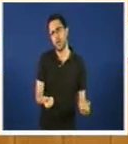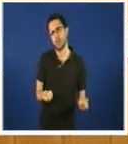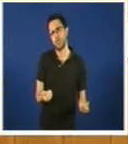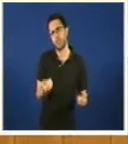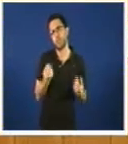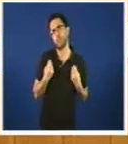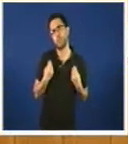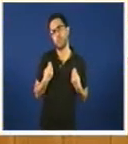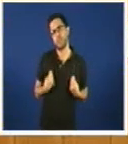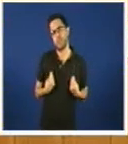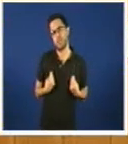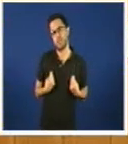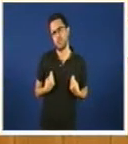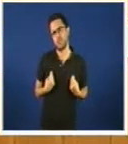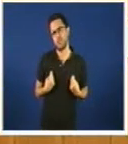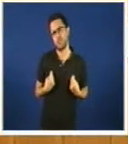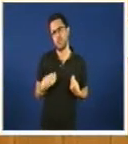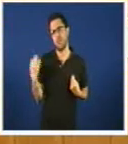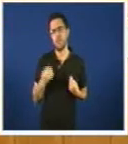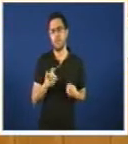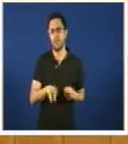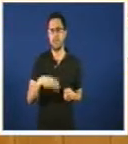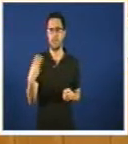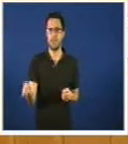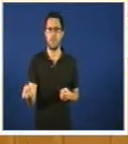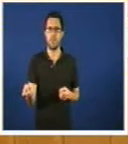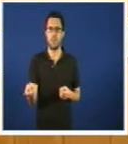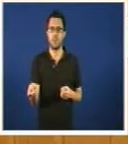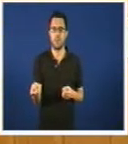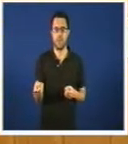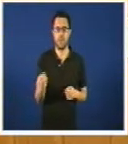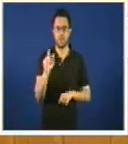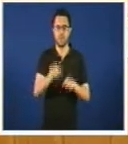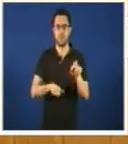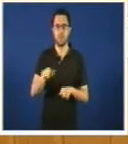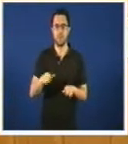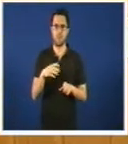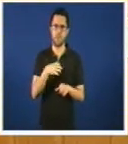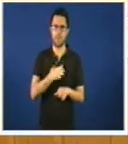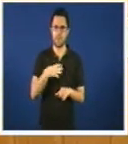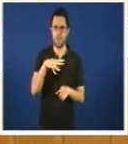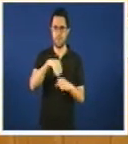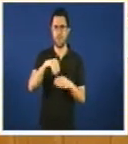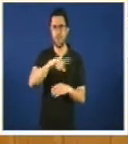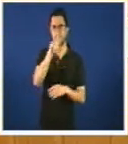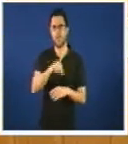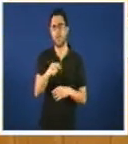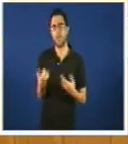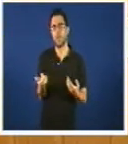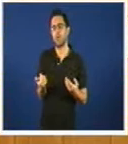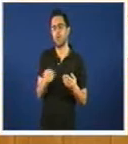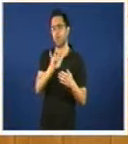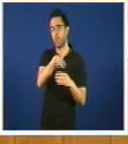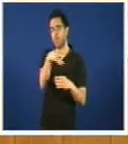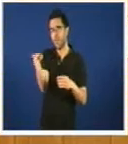van a triplicar o personal da Fundación e sin embargo non se incrementa pode verlo vostedes neste cadro que nos ponen aquí